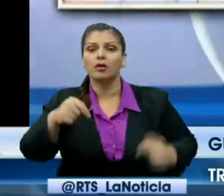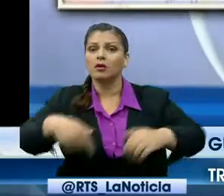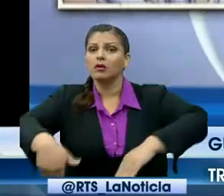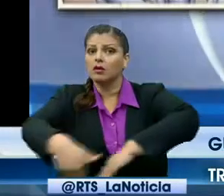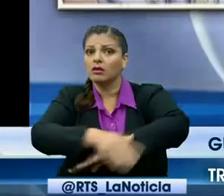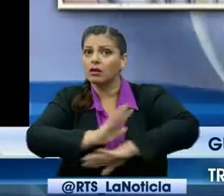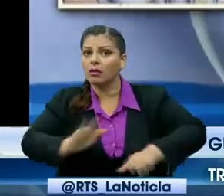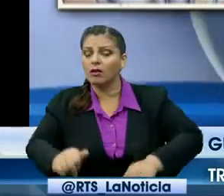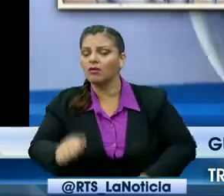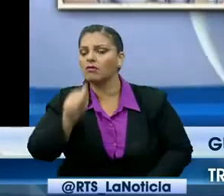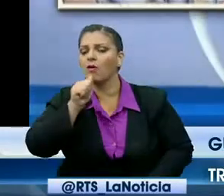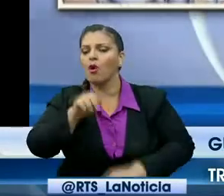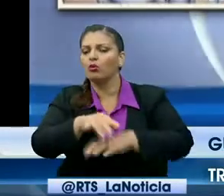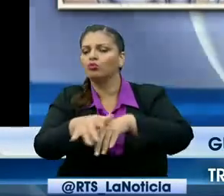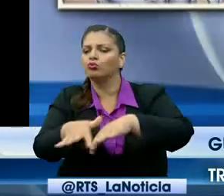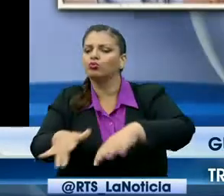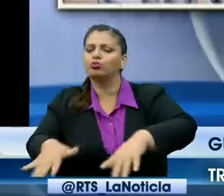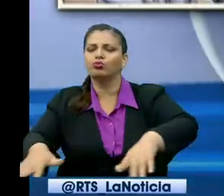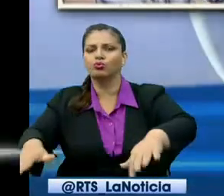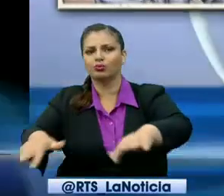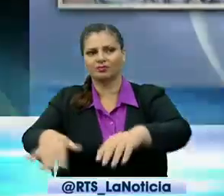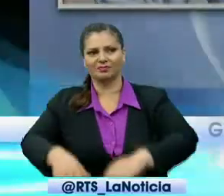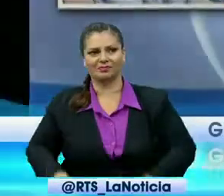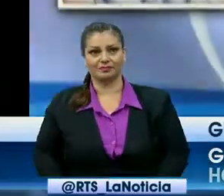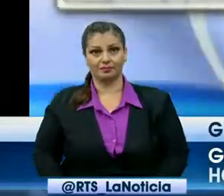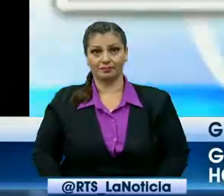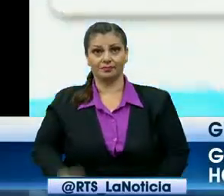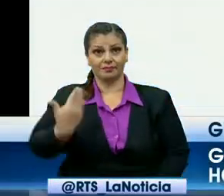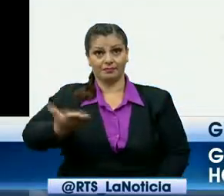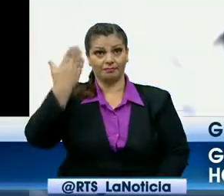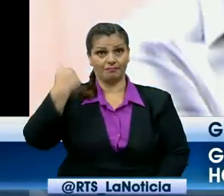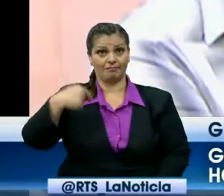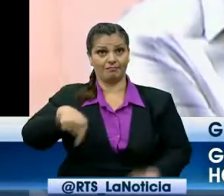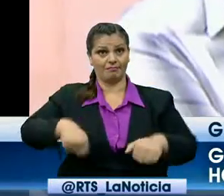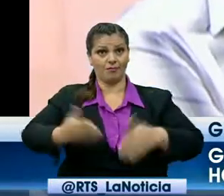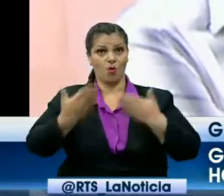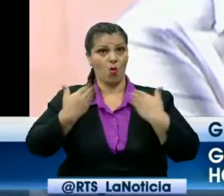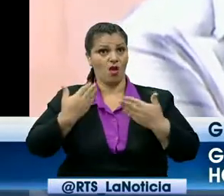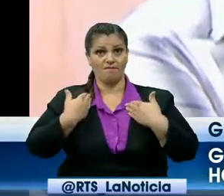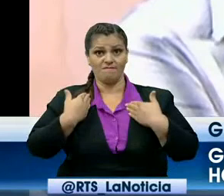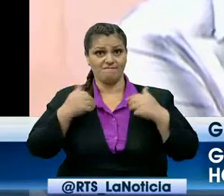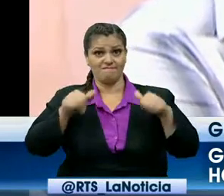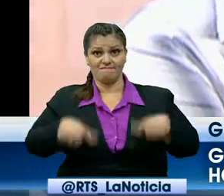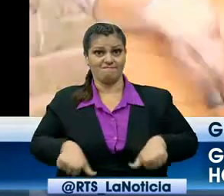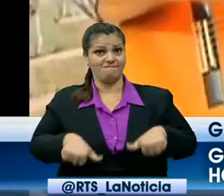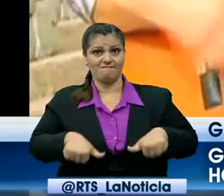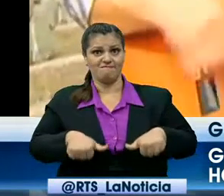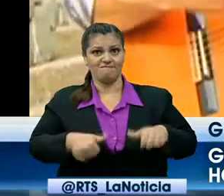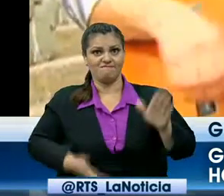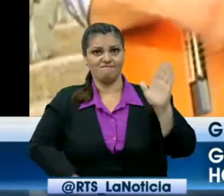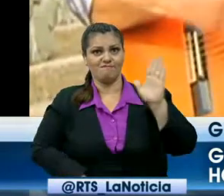tuve que experimentar estar lejos de mi ciudad para poder escribir una canción.